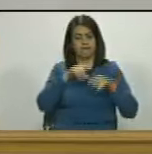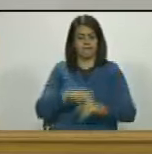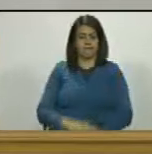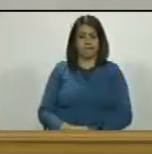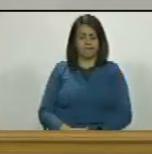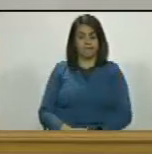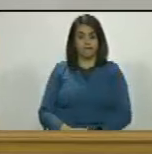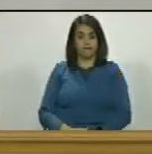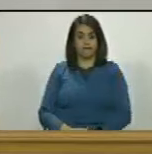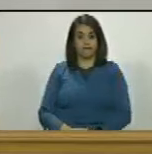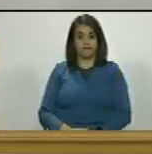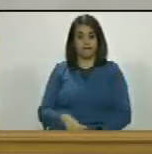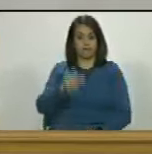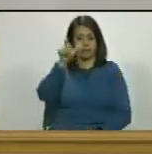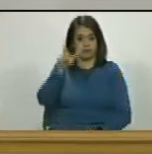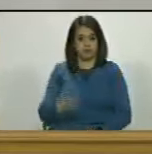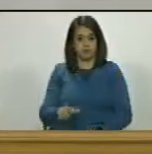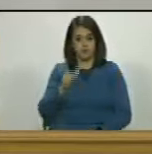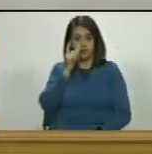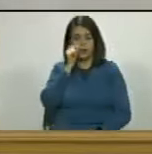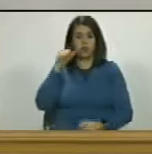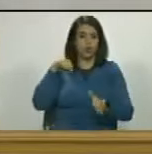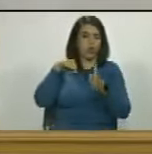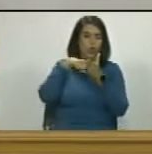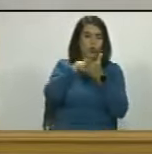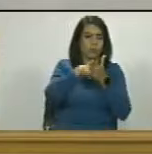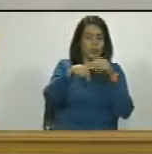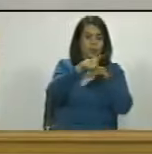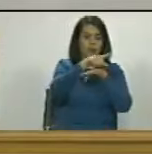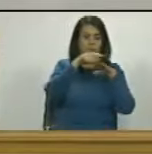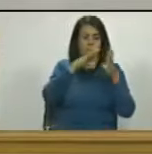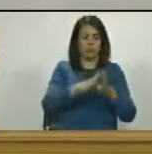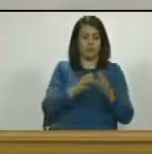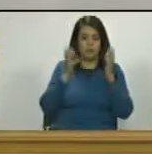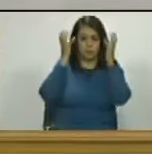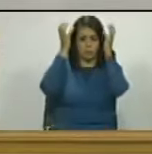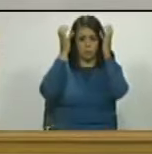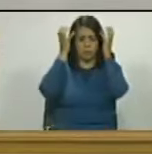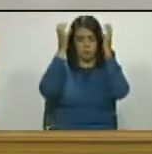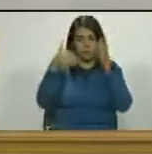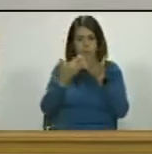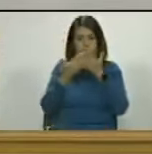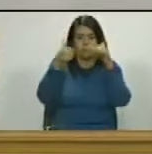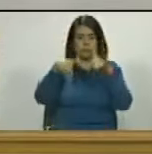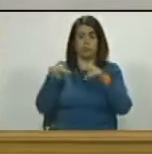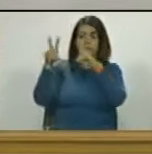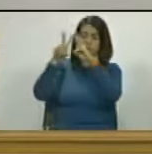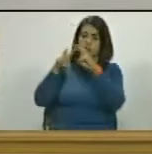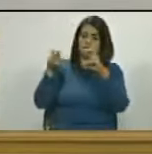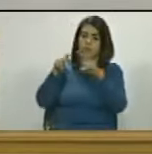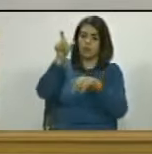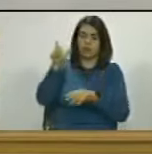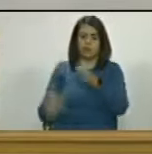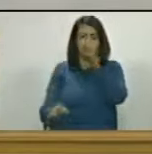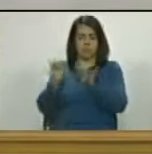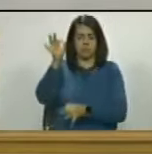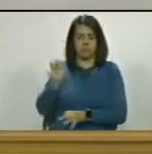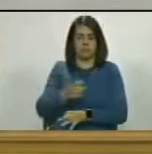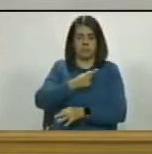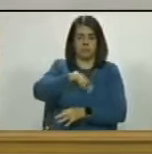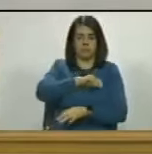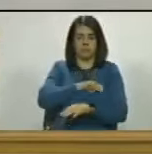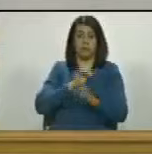para que el golpista asesino de Antonio Ledesma que hasta está siendo investigado por la justicia española